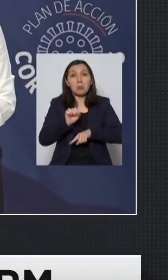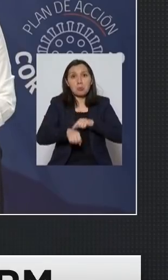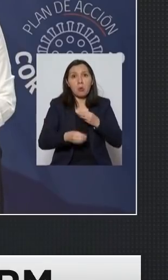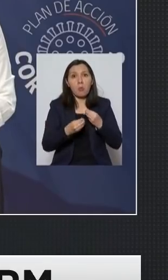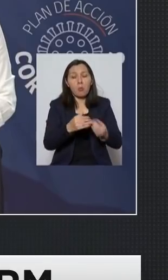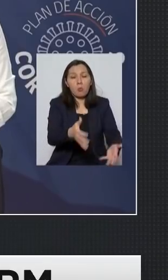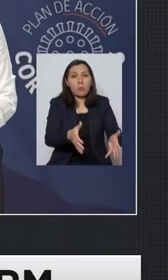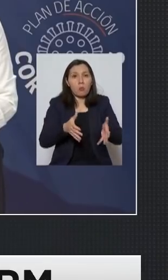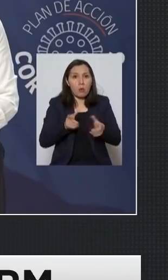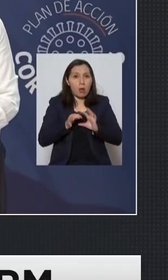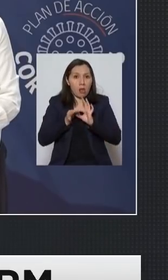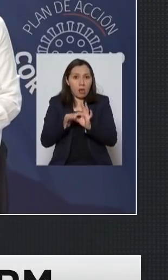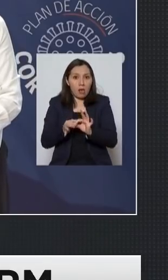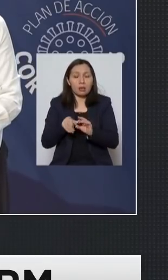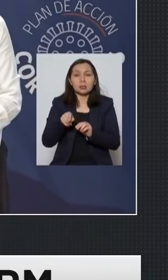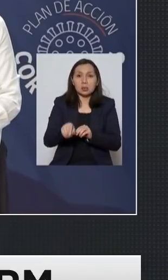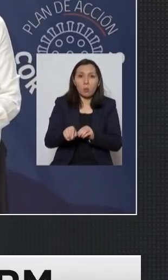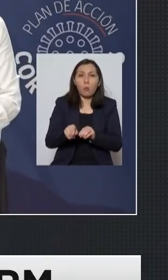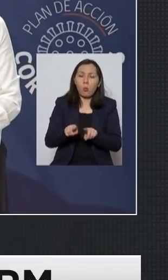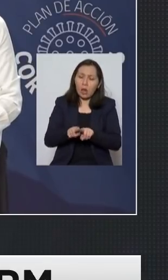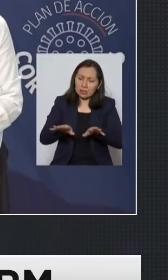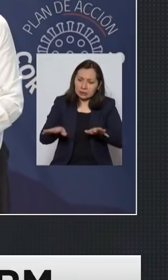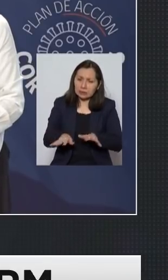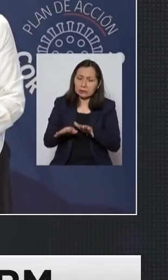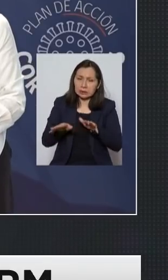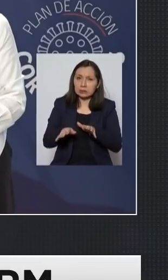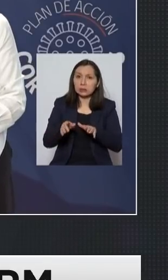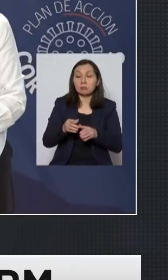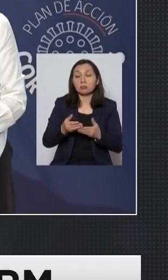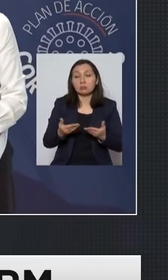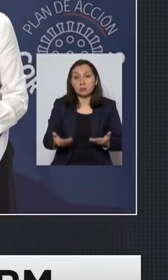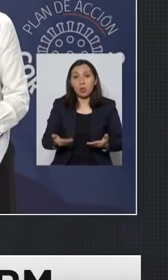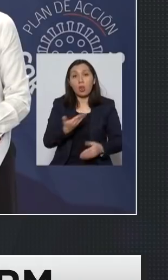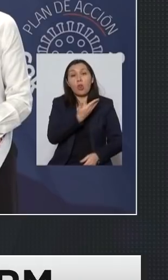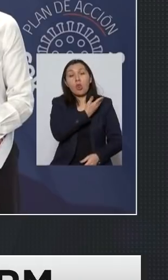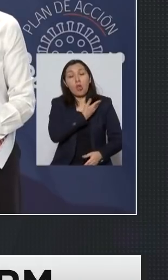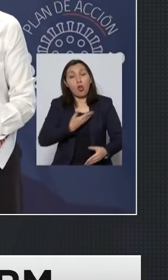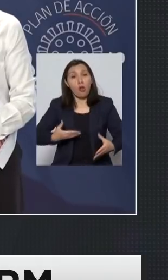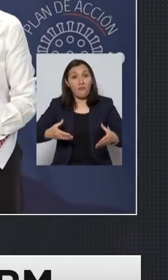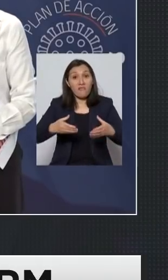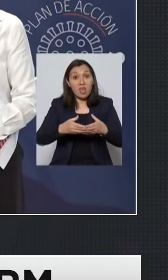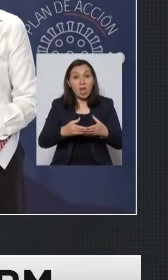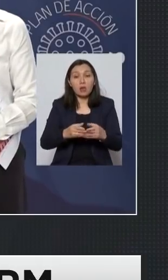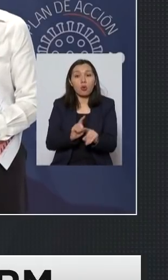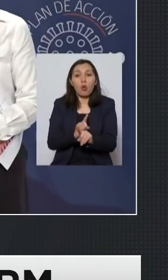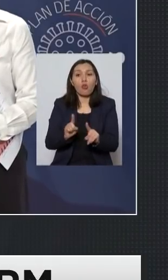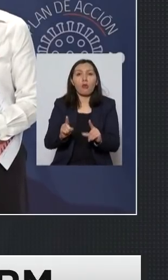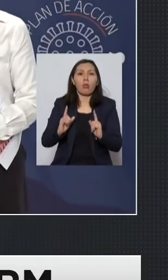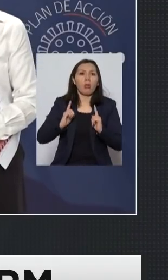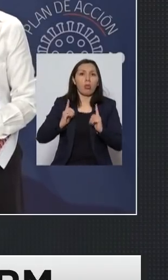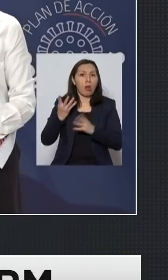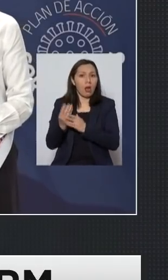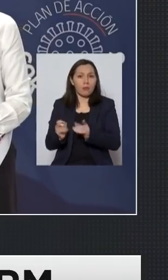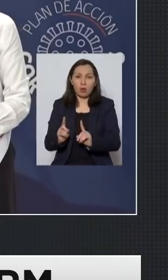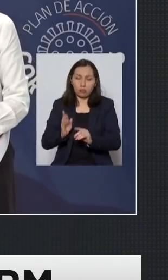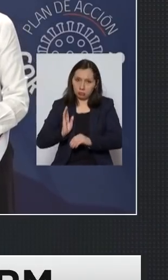ciudadanía y es un empeño en el cual por supuesto el gobierno no va a mermar